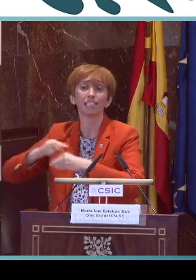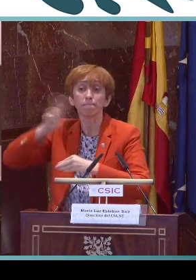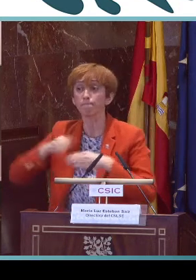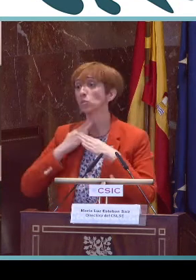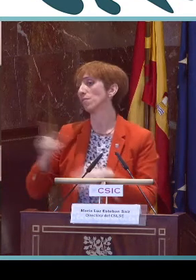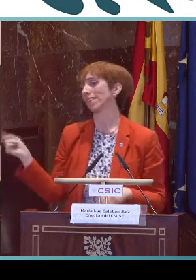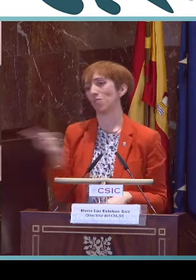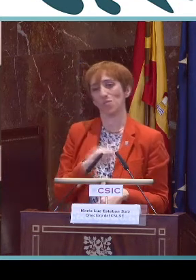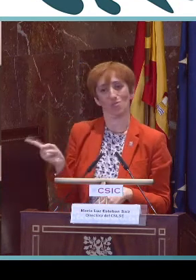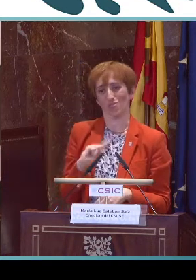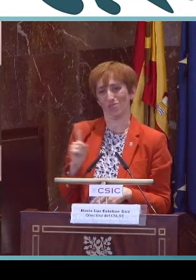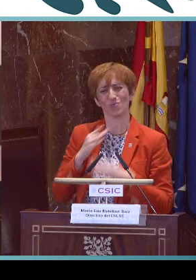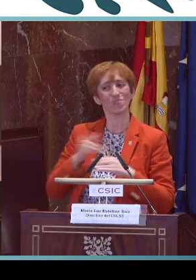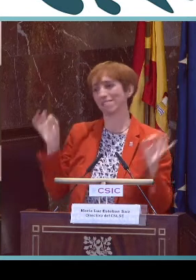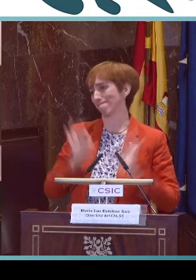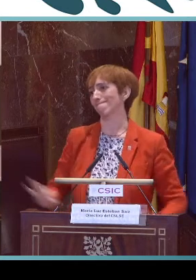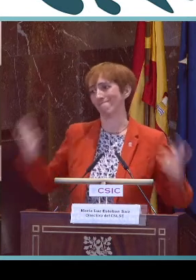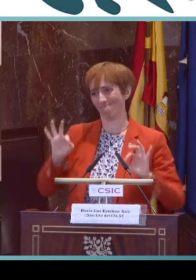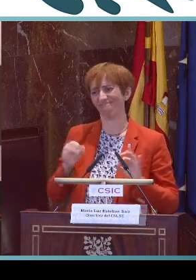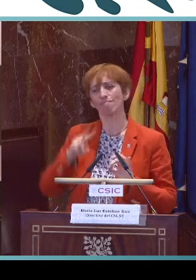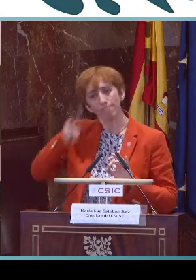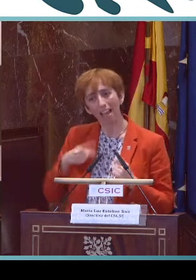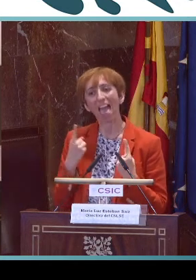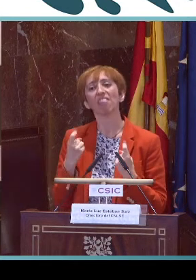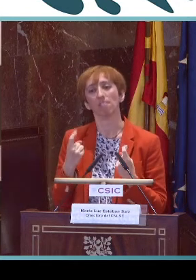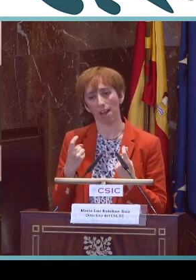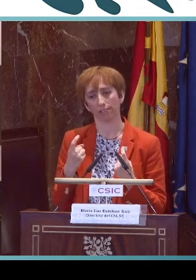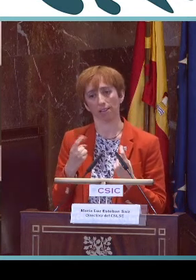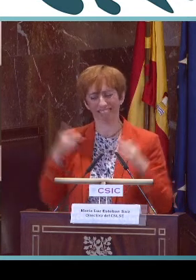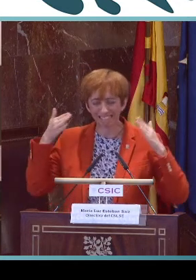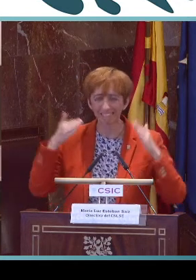de creación de materiales que siguen resultando insuficientes.